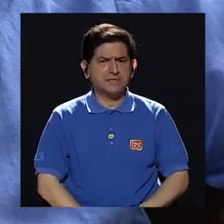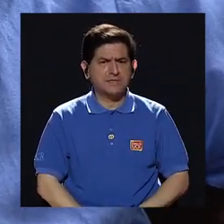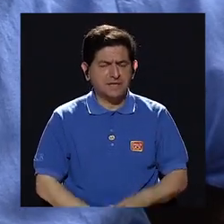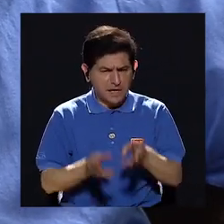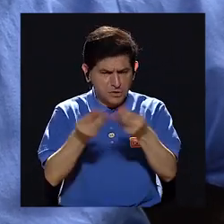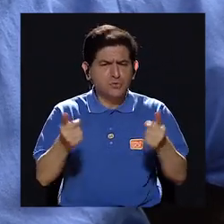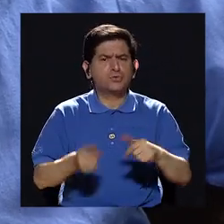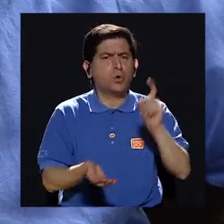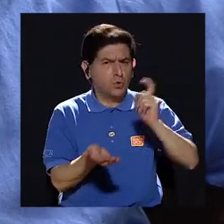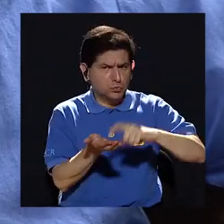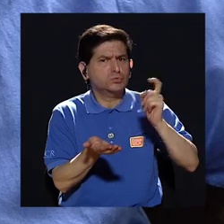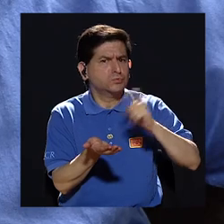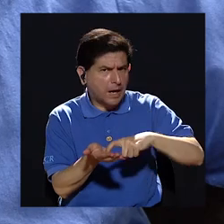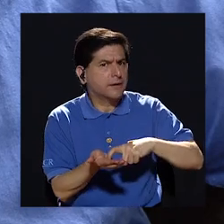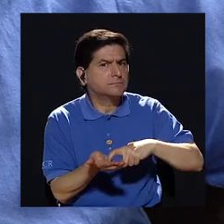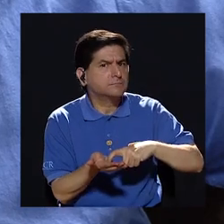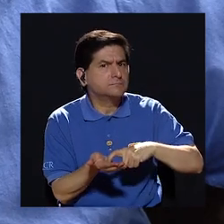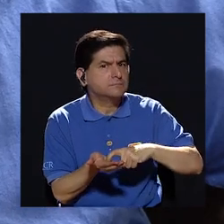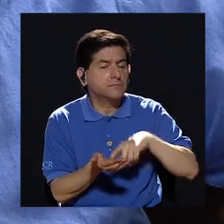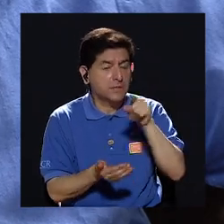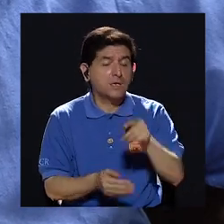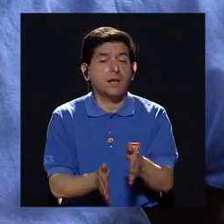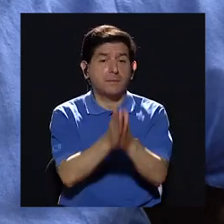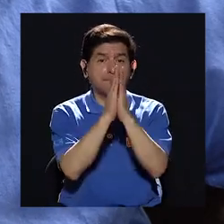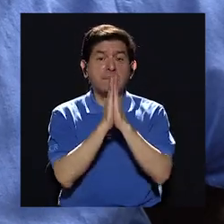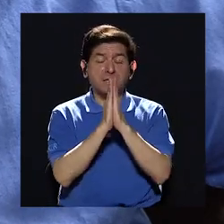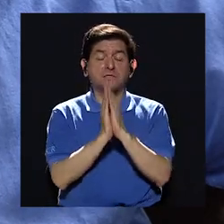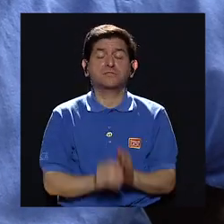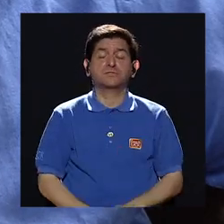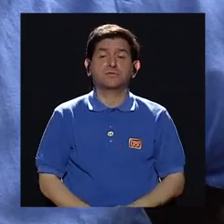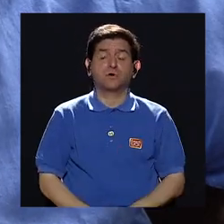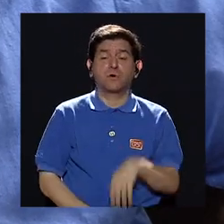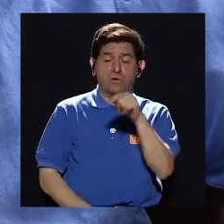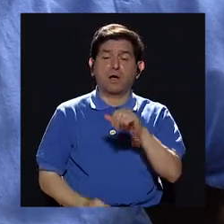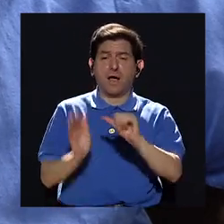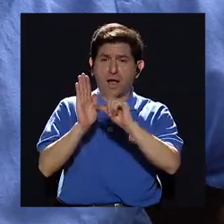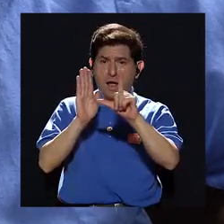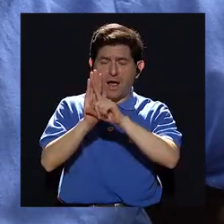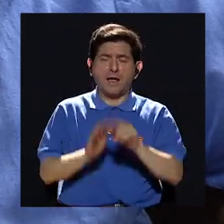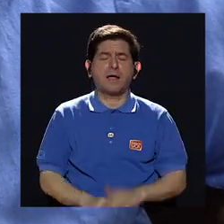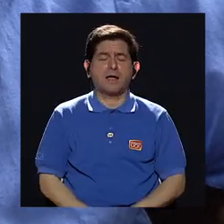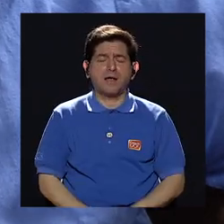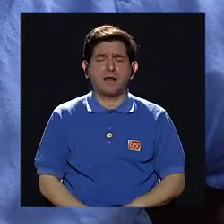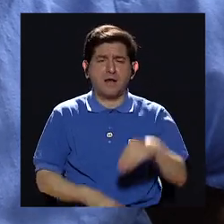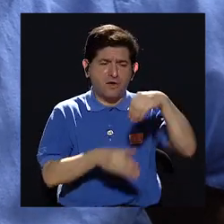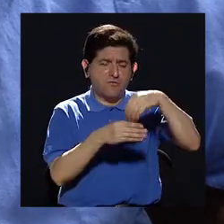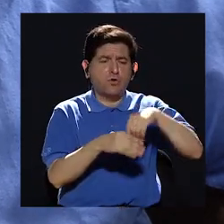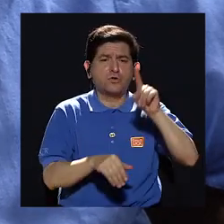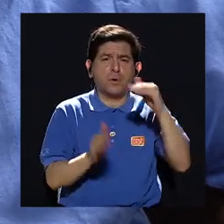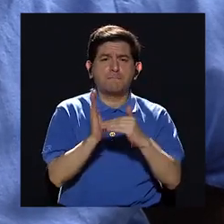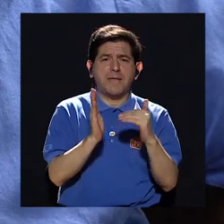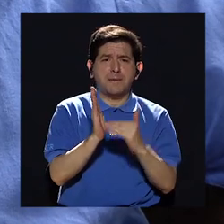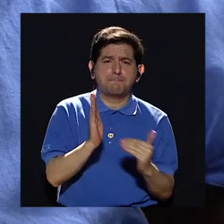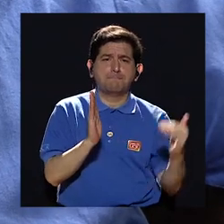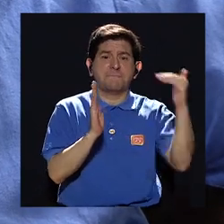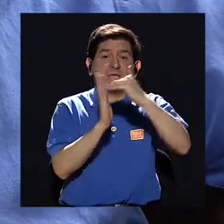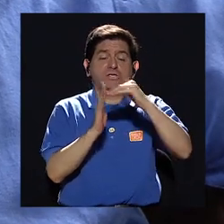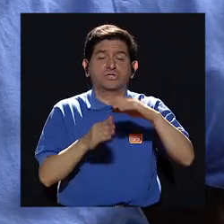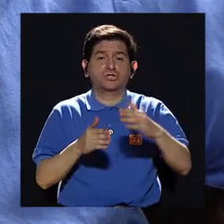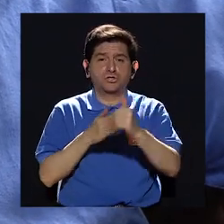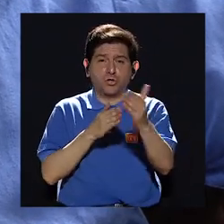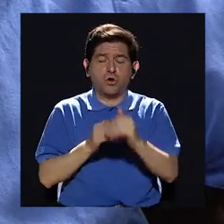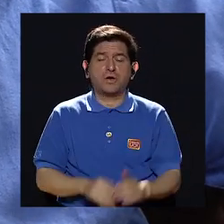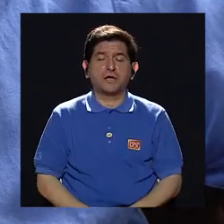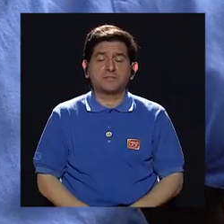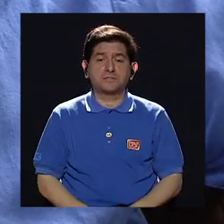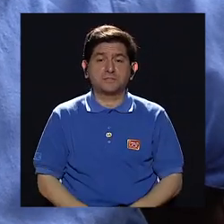deuda. Y él hizo una solicitud al Congreso para crear un fondo de mil millones de dólares que el